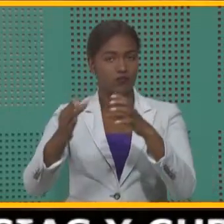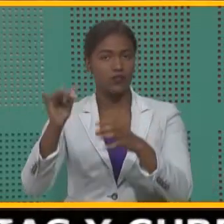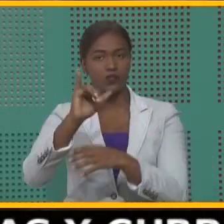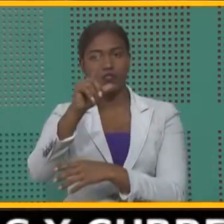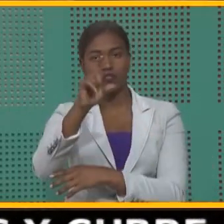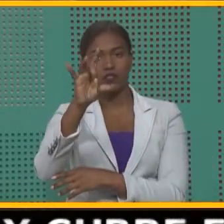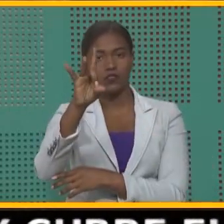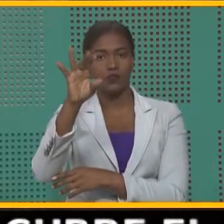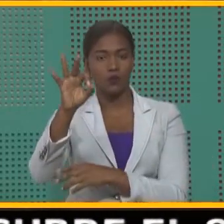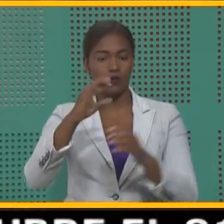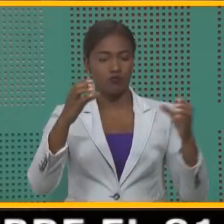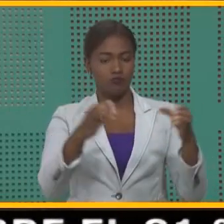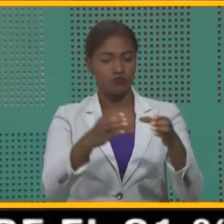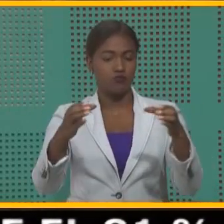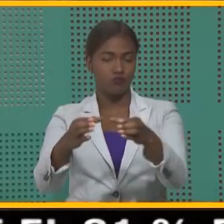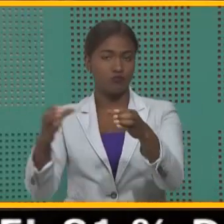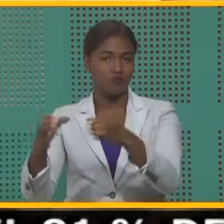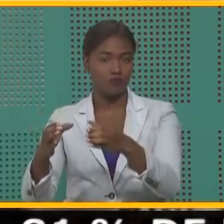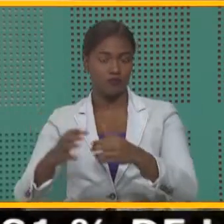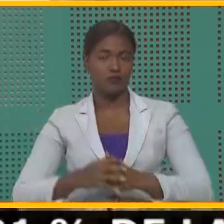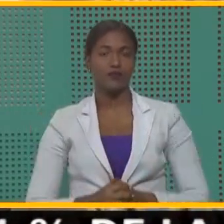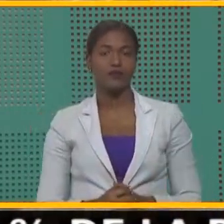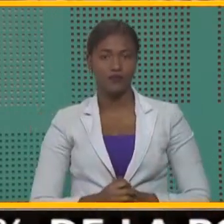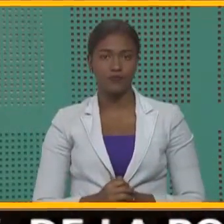189 distritos municipales.